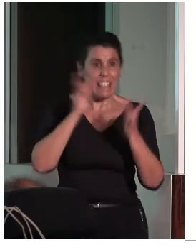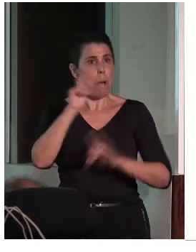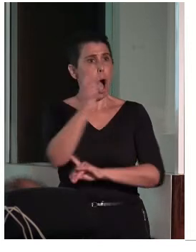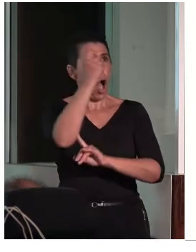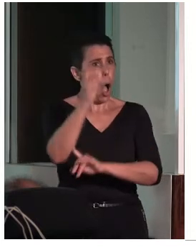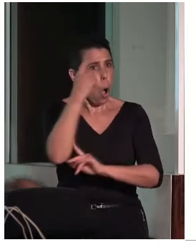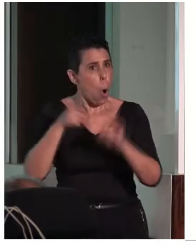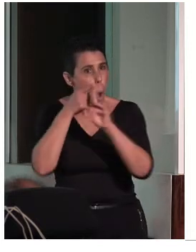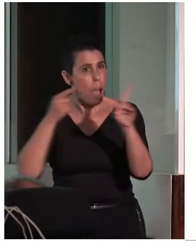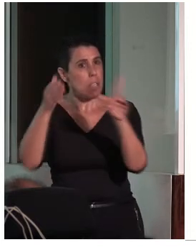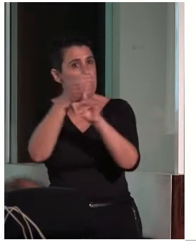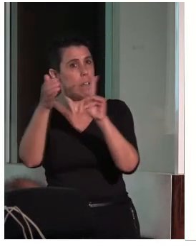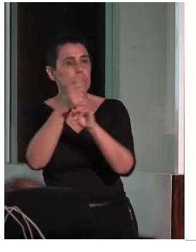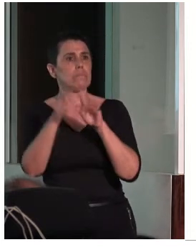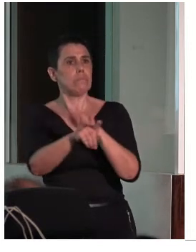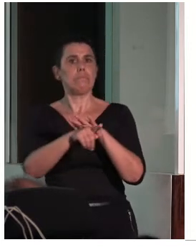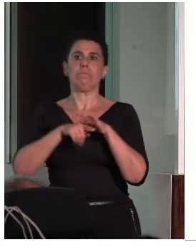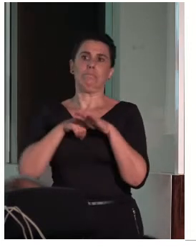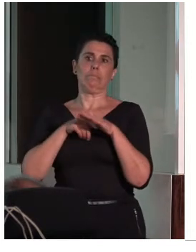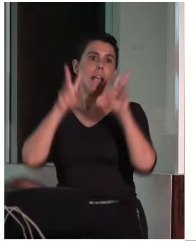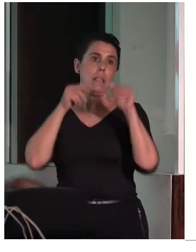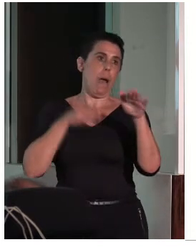accesibilidad.